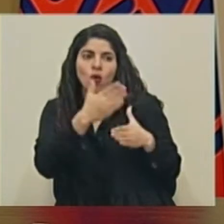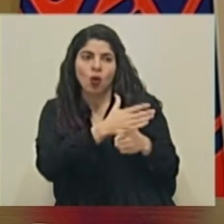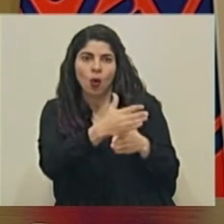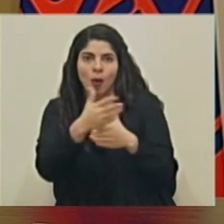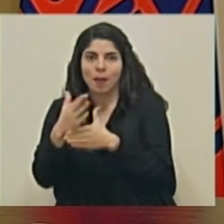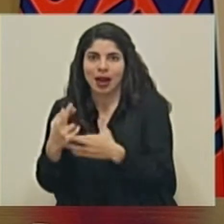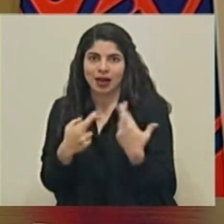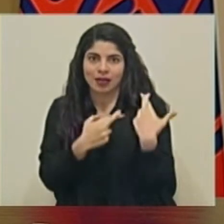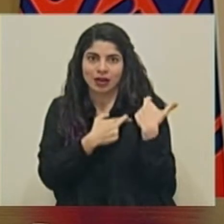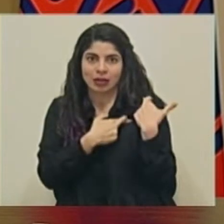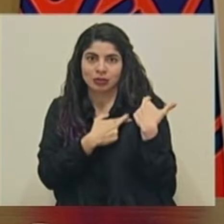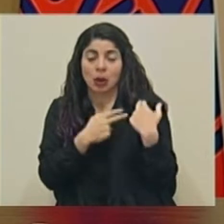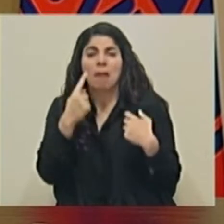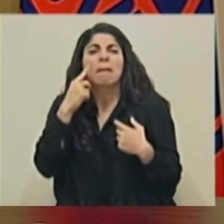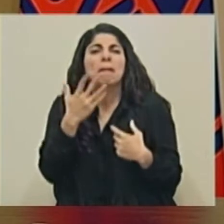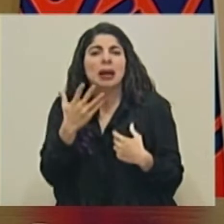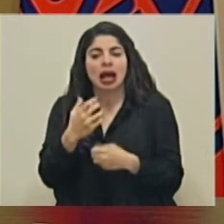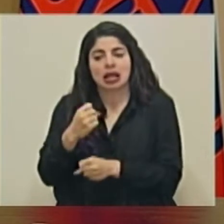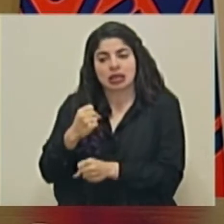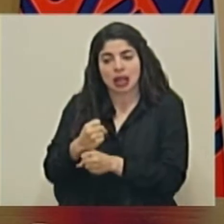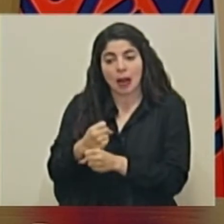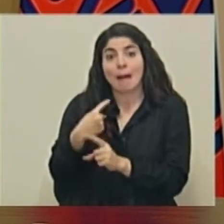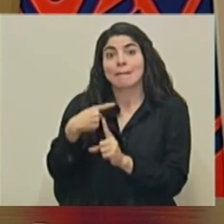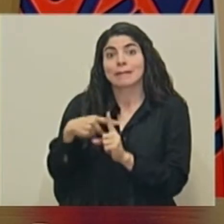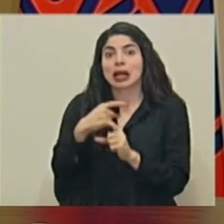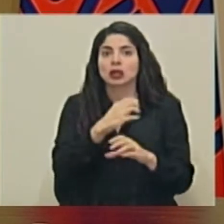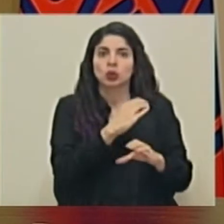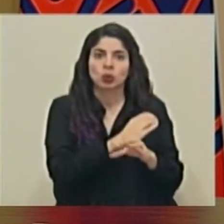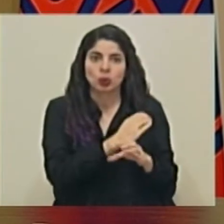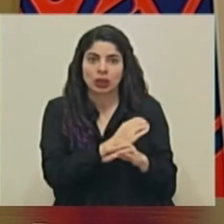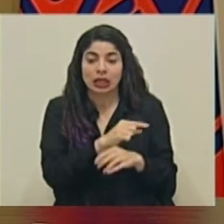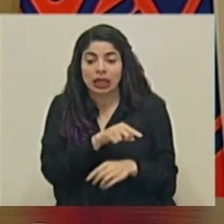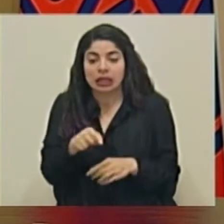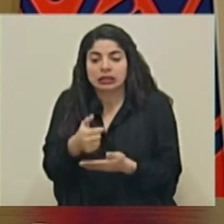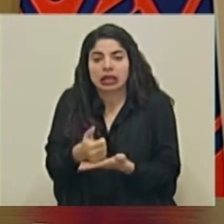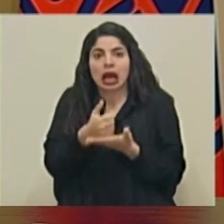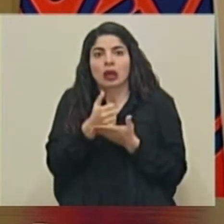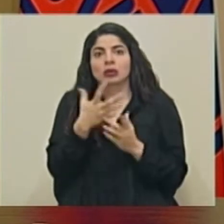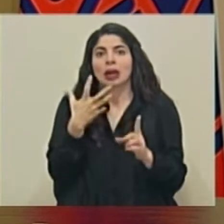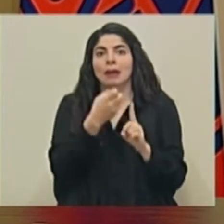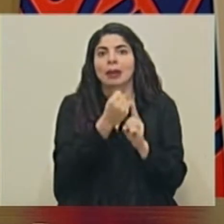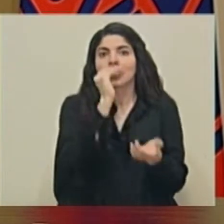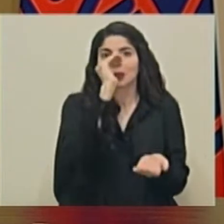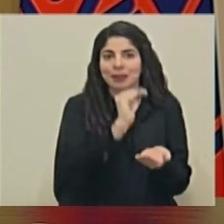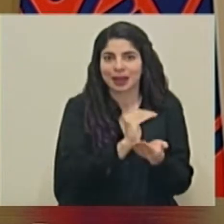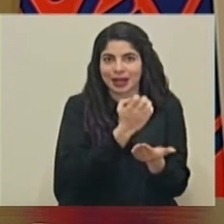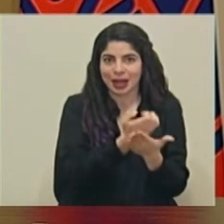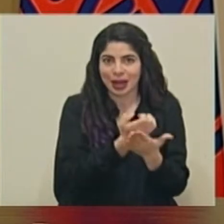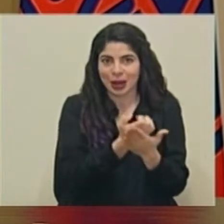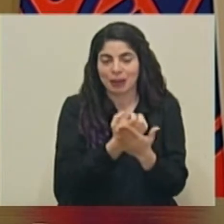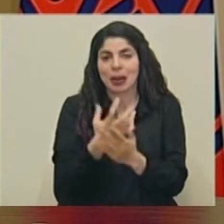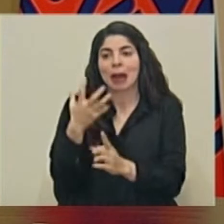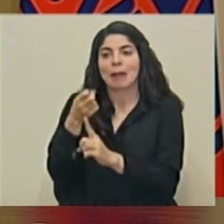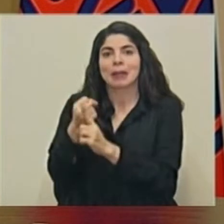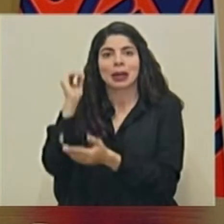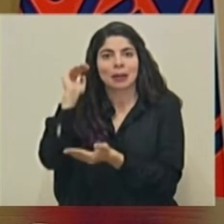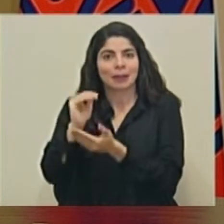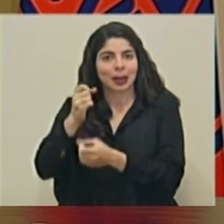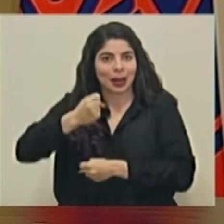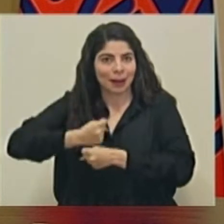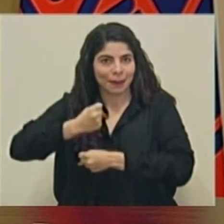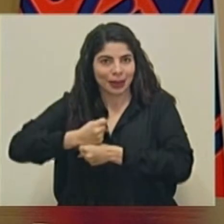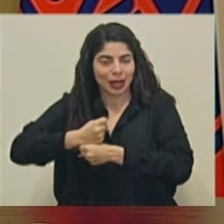y cuidándonos y tener menos impactos en la economía y el empleo. En este sentido, las